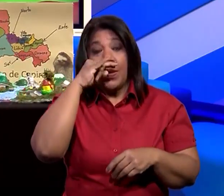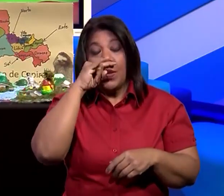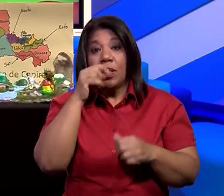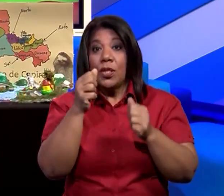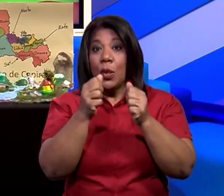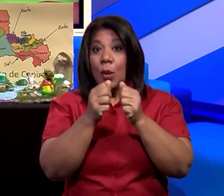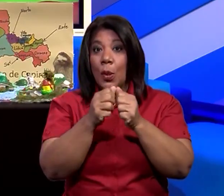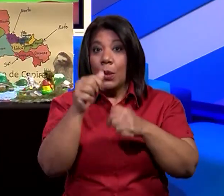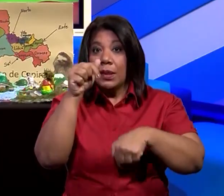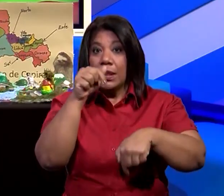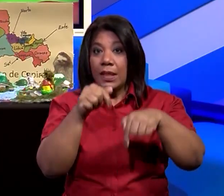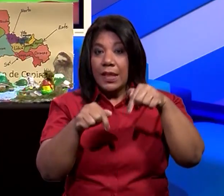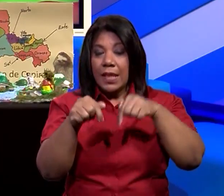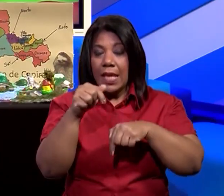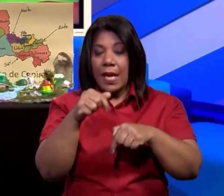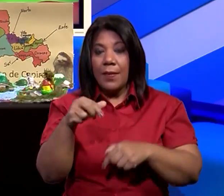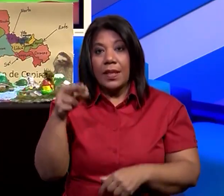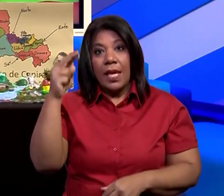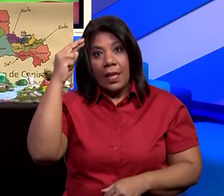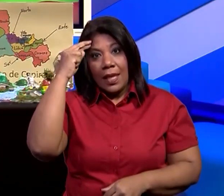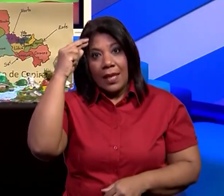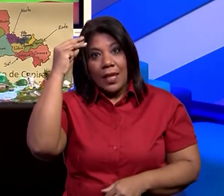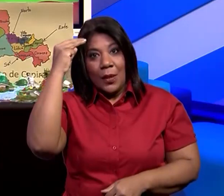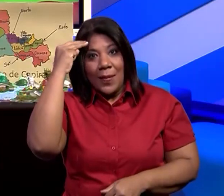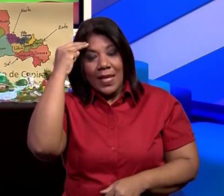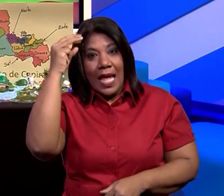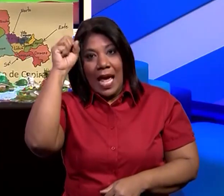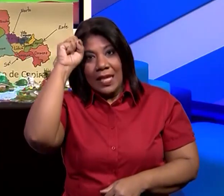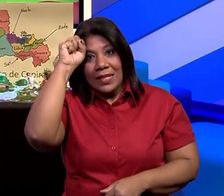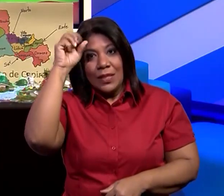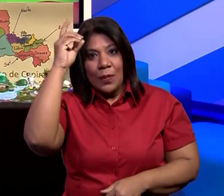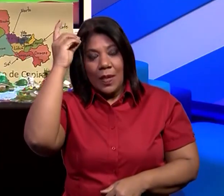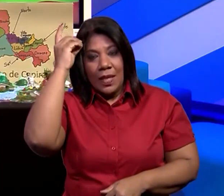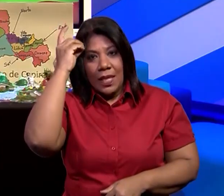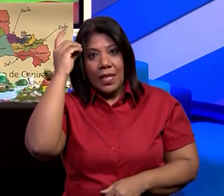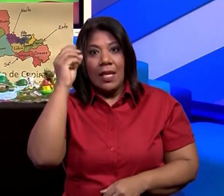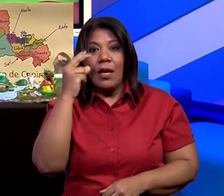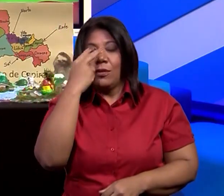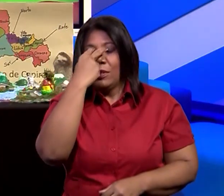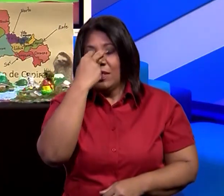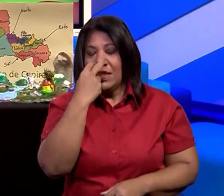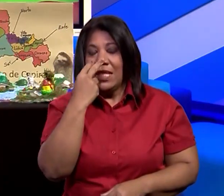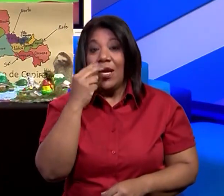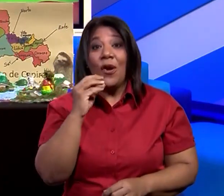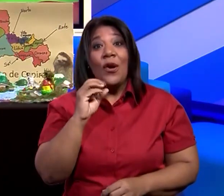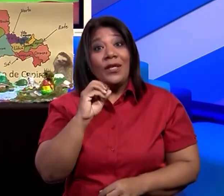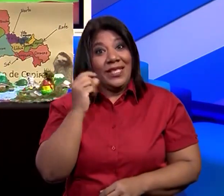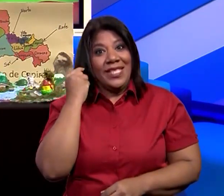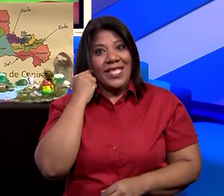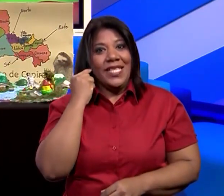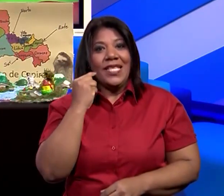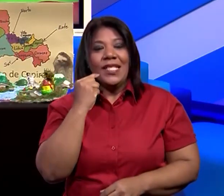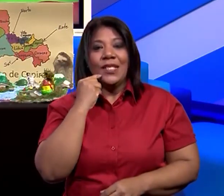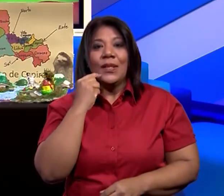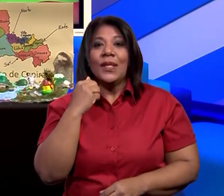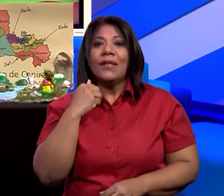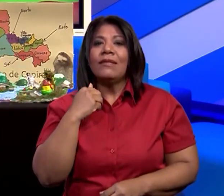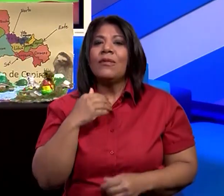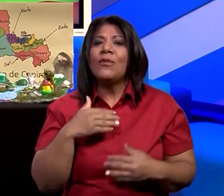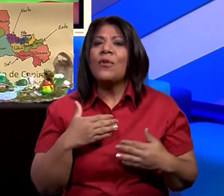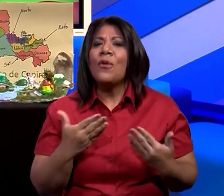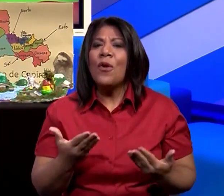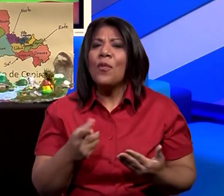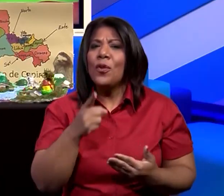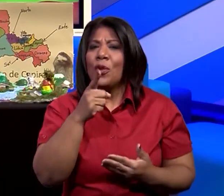cognitiva, sordos y discapacidad visual, recuerden que tenemos que trabajar en